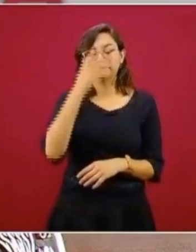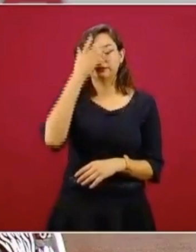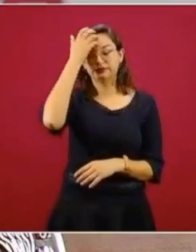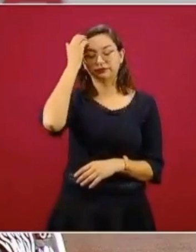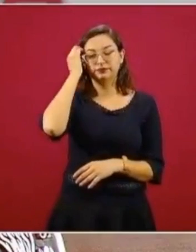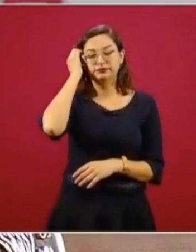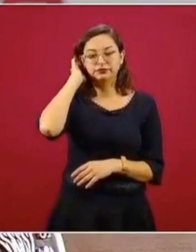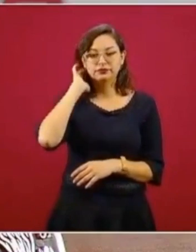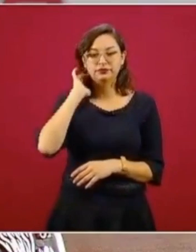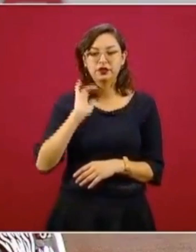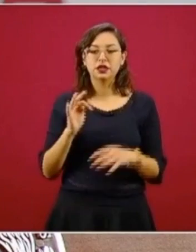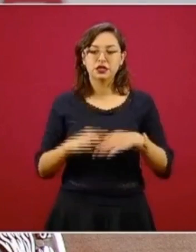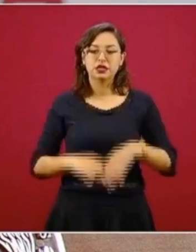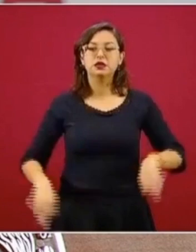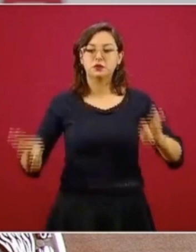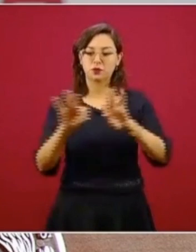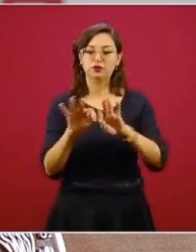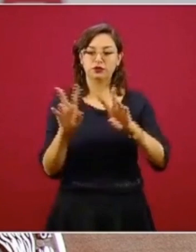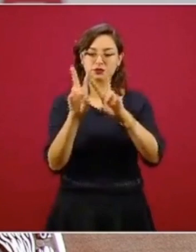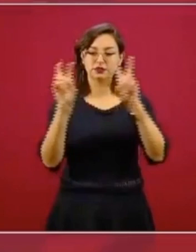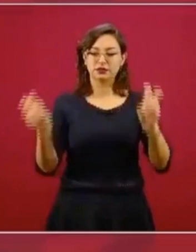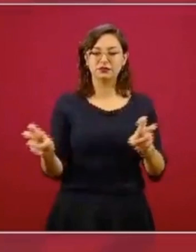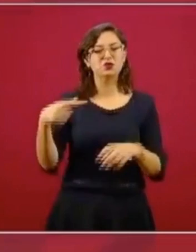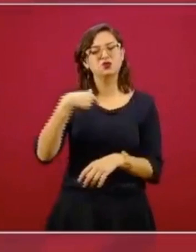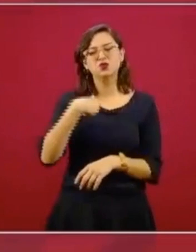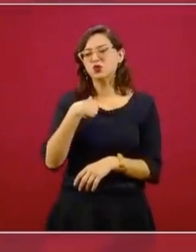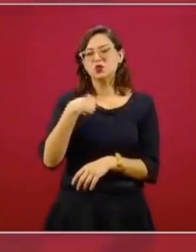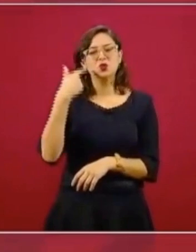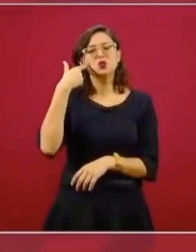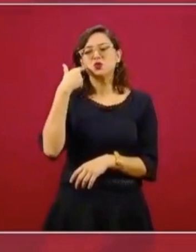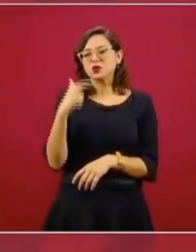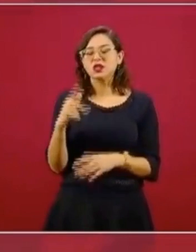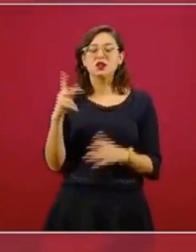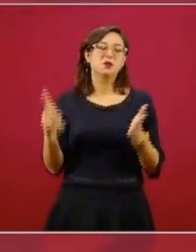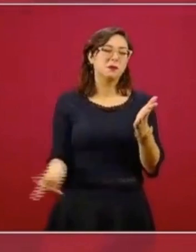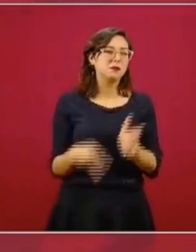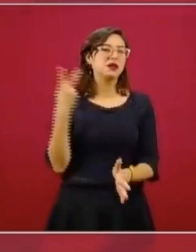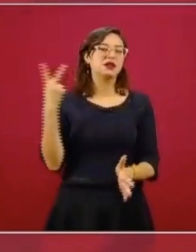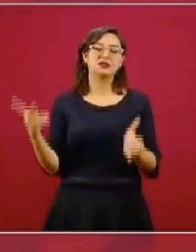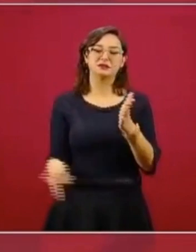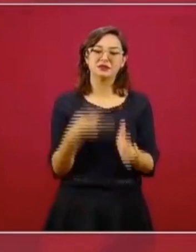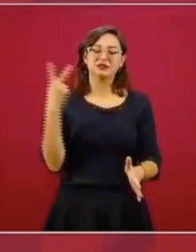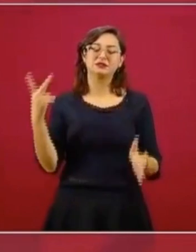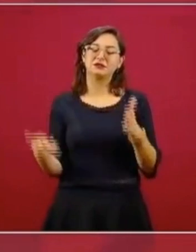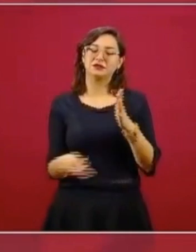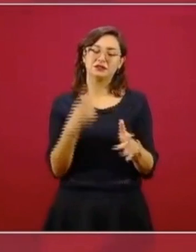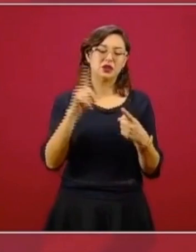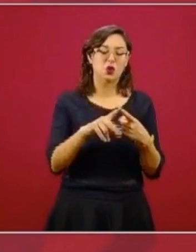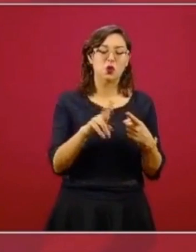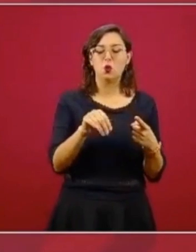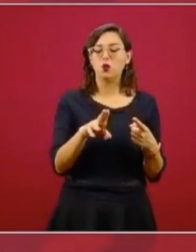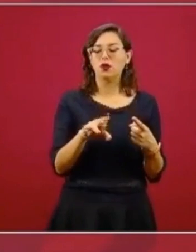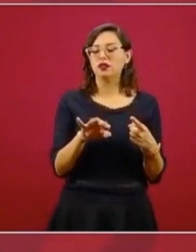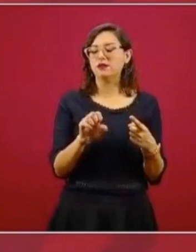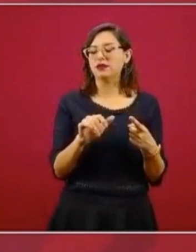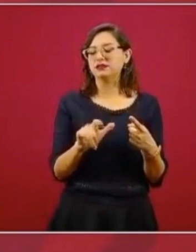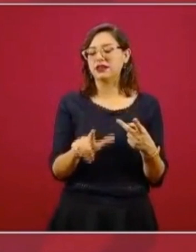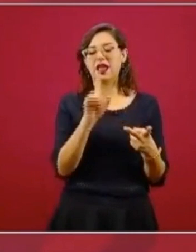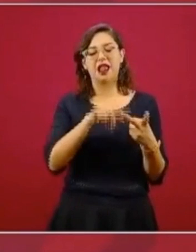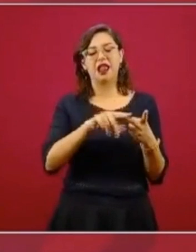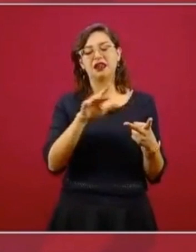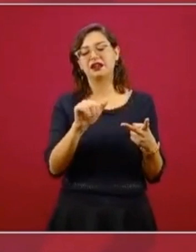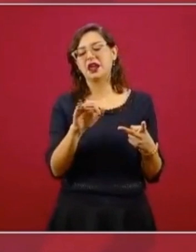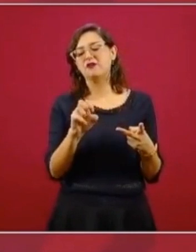No quiero estar señalando siempre al Universal y al Reforma,